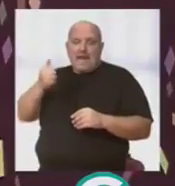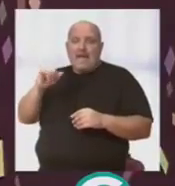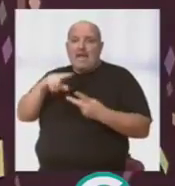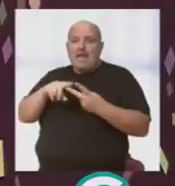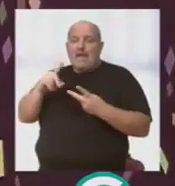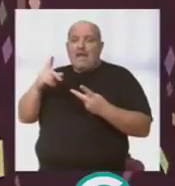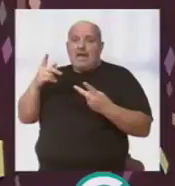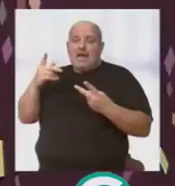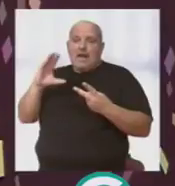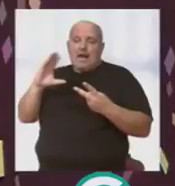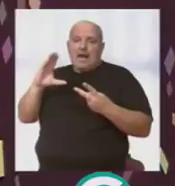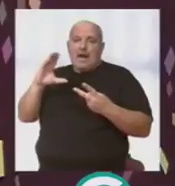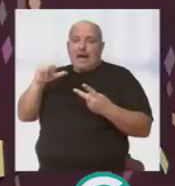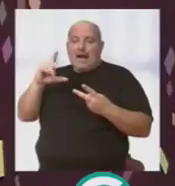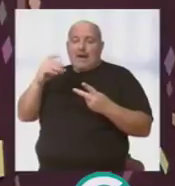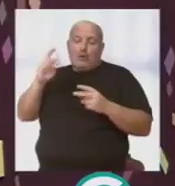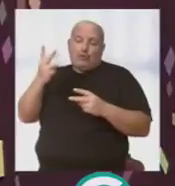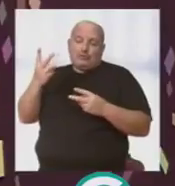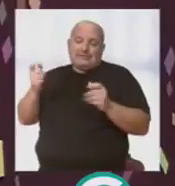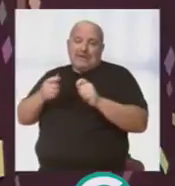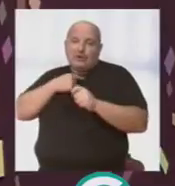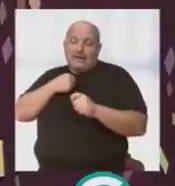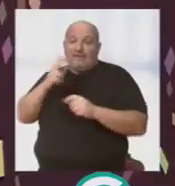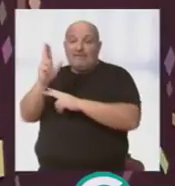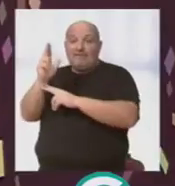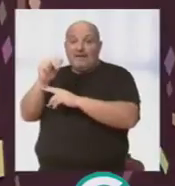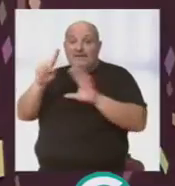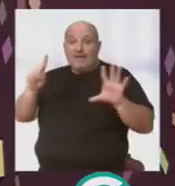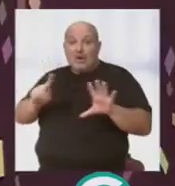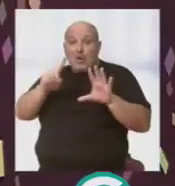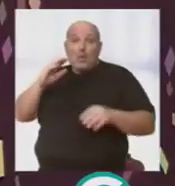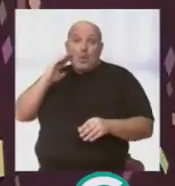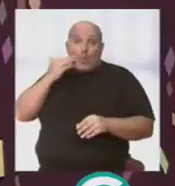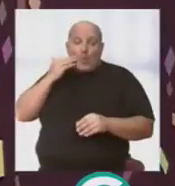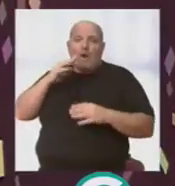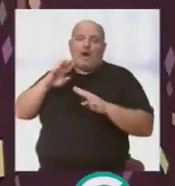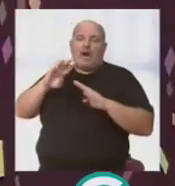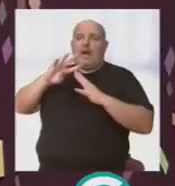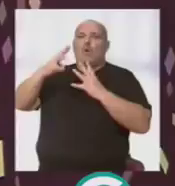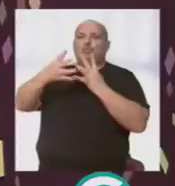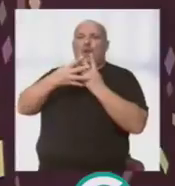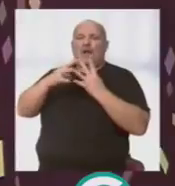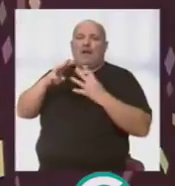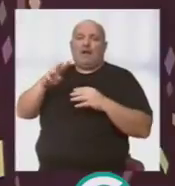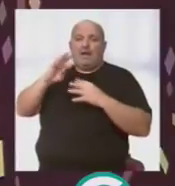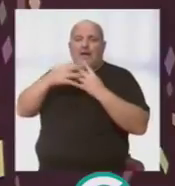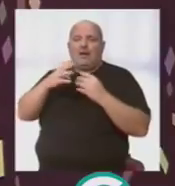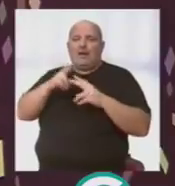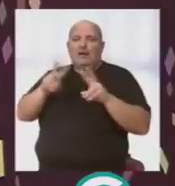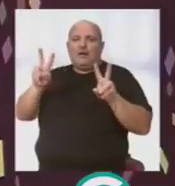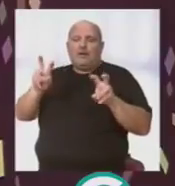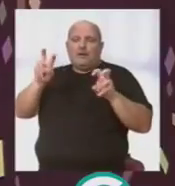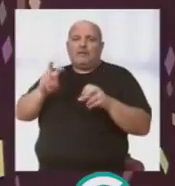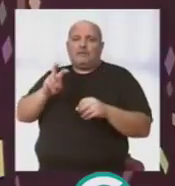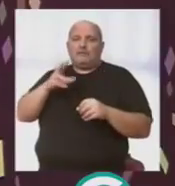chirigota de Beralu, que no tenemos el Congo, Pafaro Lillo, y el viernes 6 de julio, la clausura, con un acto central que tiene un nombre